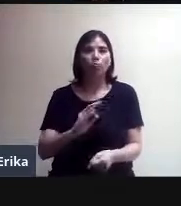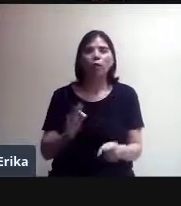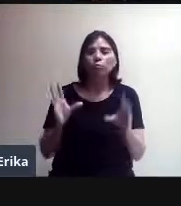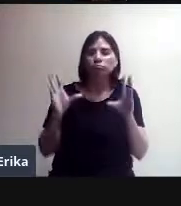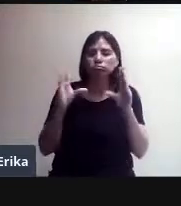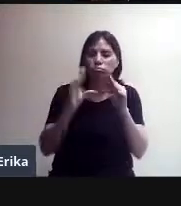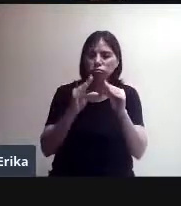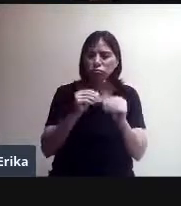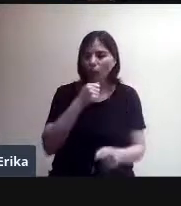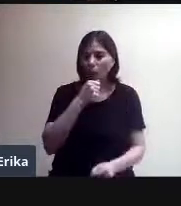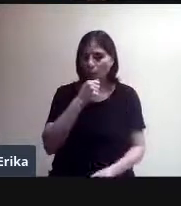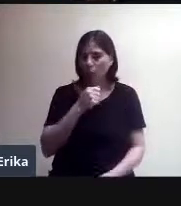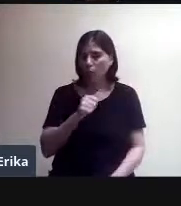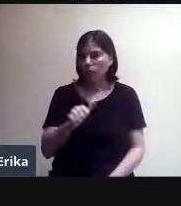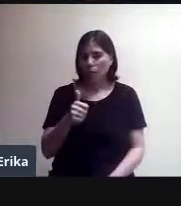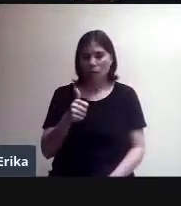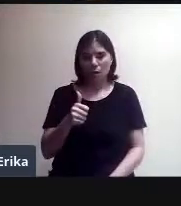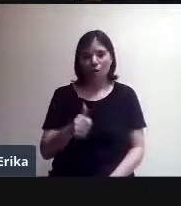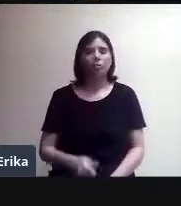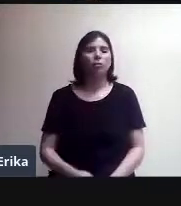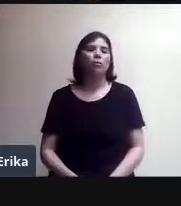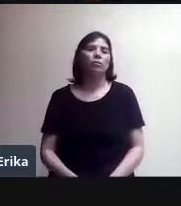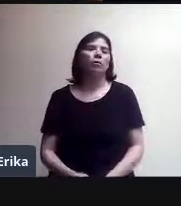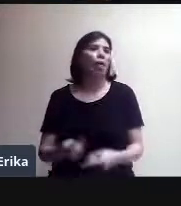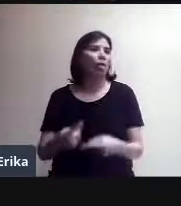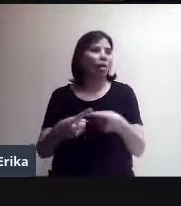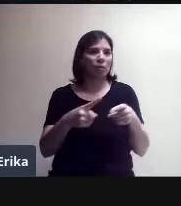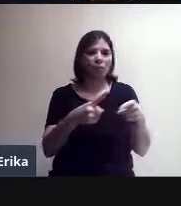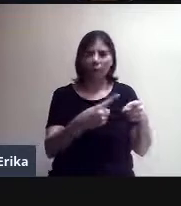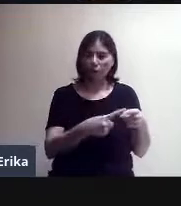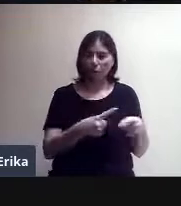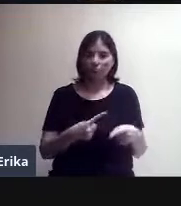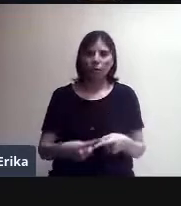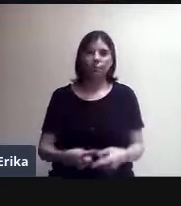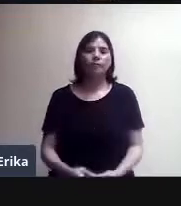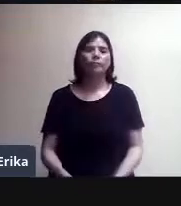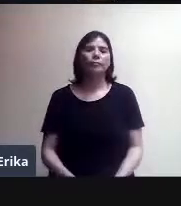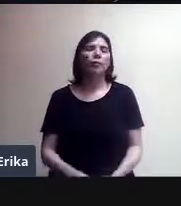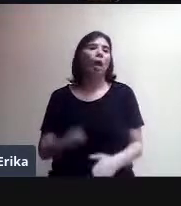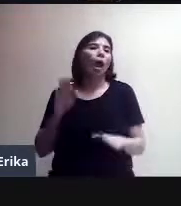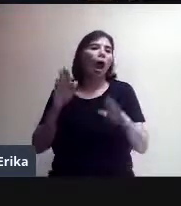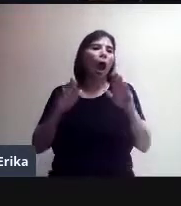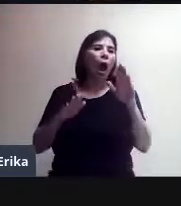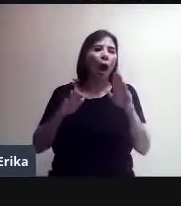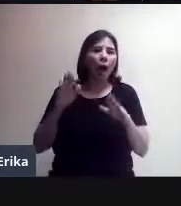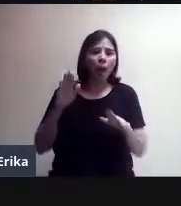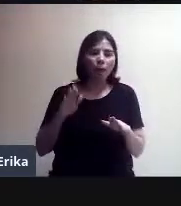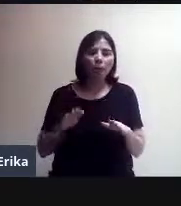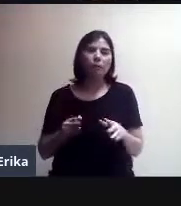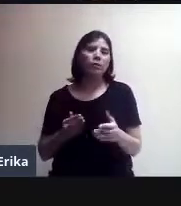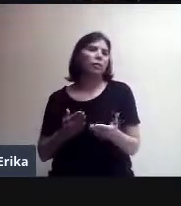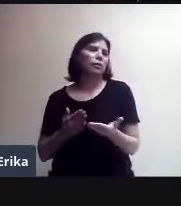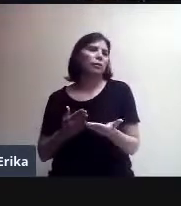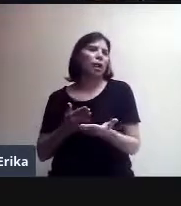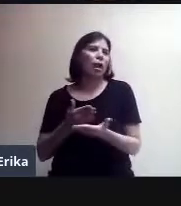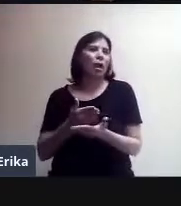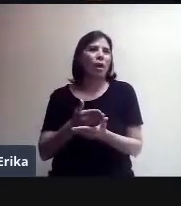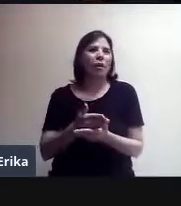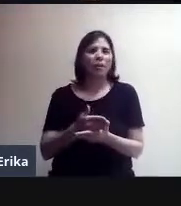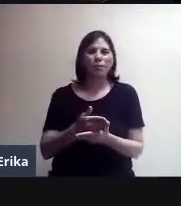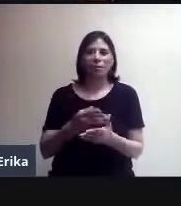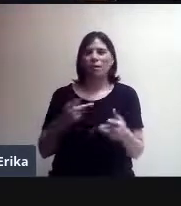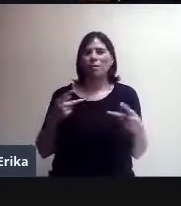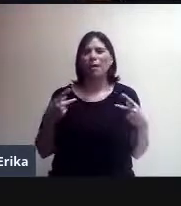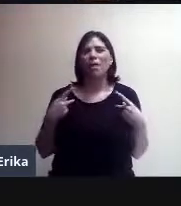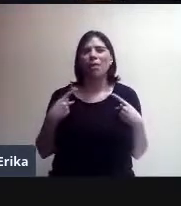también una diferencia frente a las otras plataformas, porque había veces de que, pues entraban gente a hacer bromas, ya